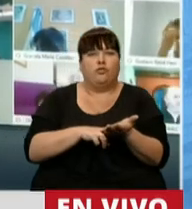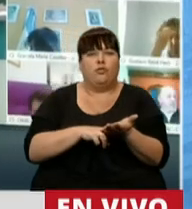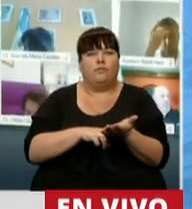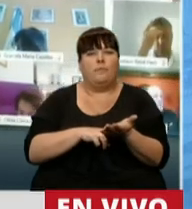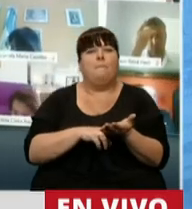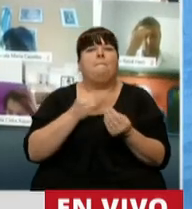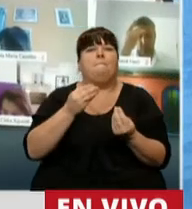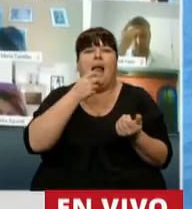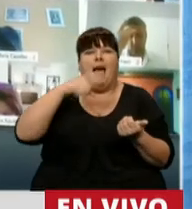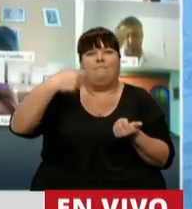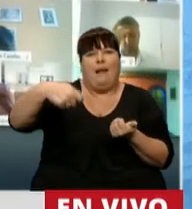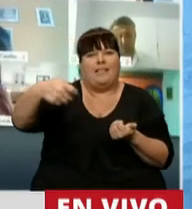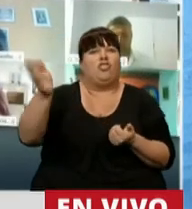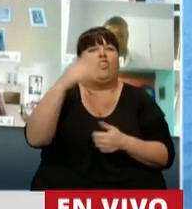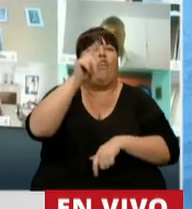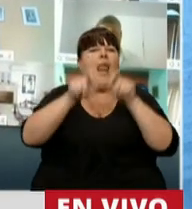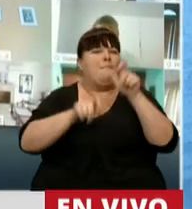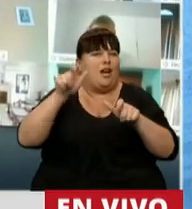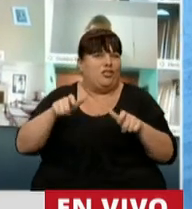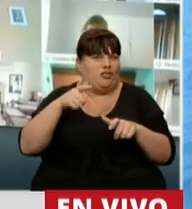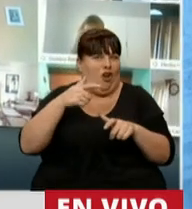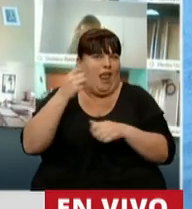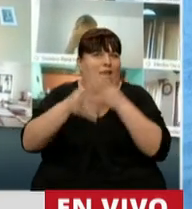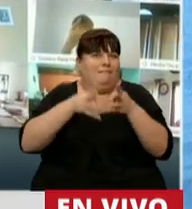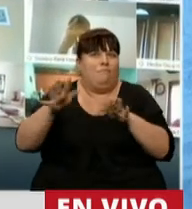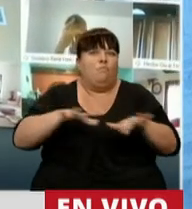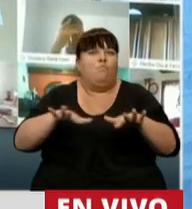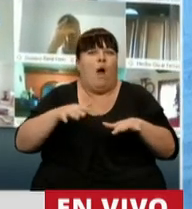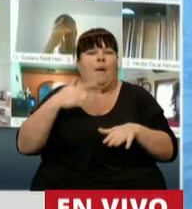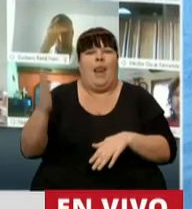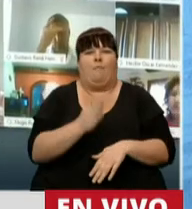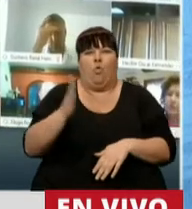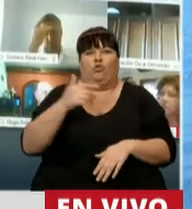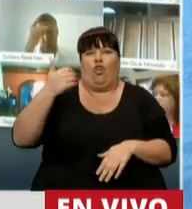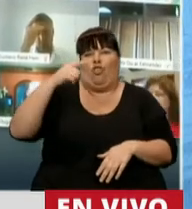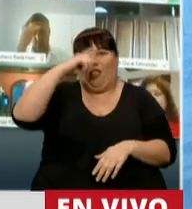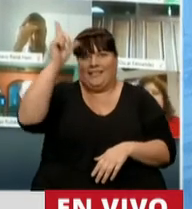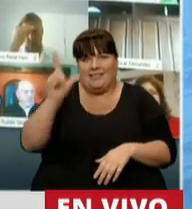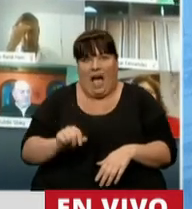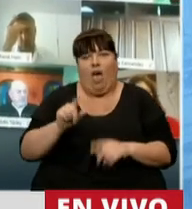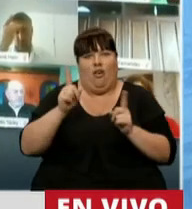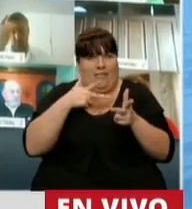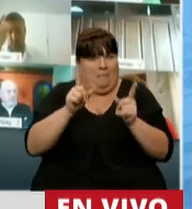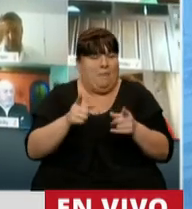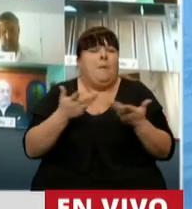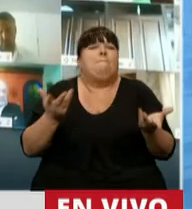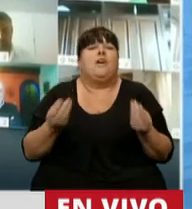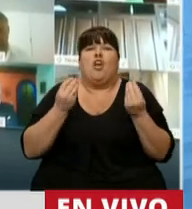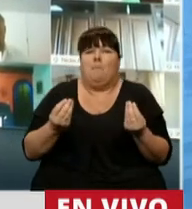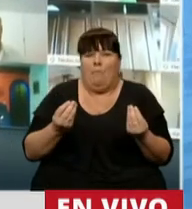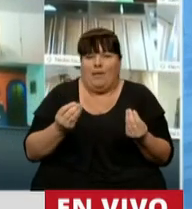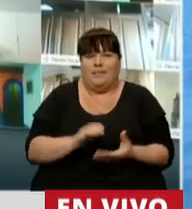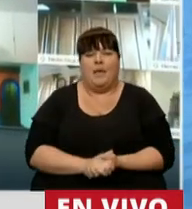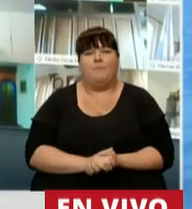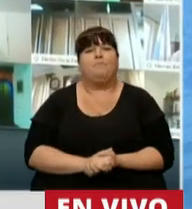a facilidades a todos aquellos que son las maquinarias que mueven el aparato productivo del Estado, como bien decía. Pero ¿qué es lo que ocurre acá?